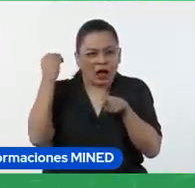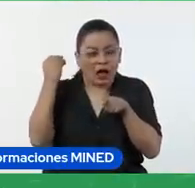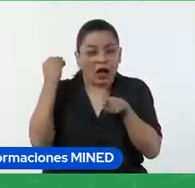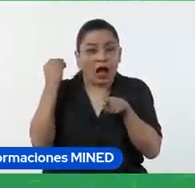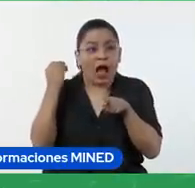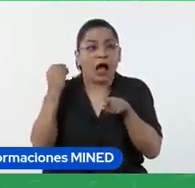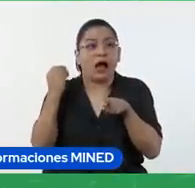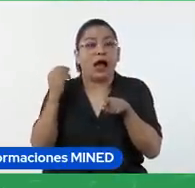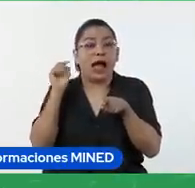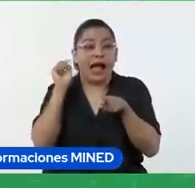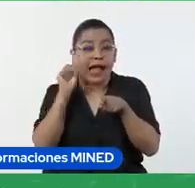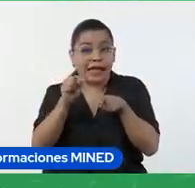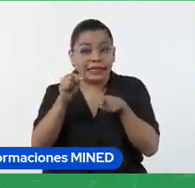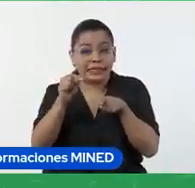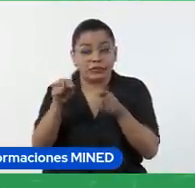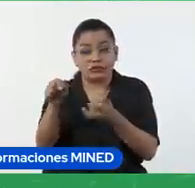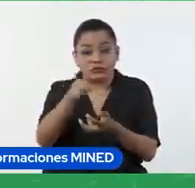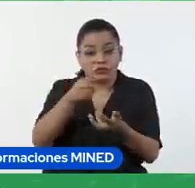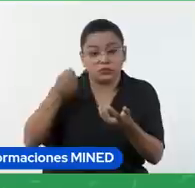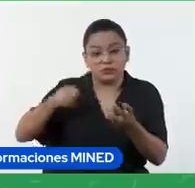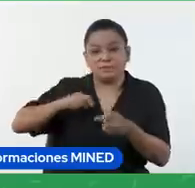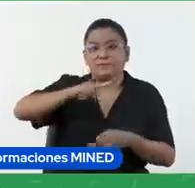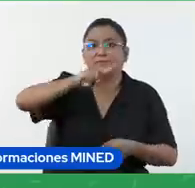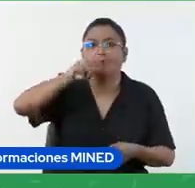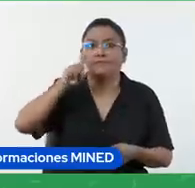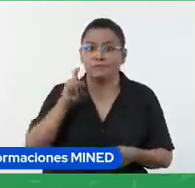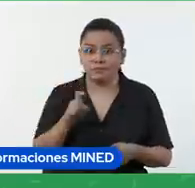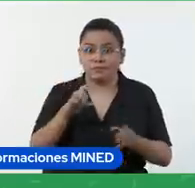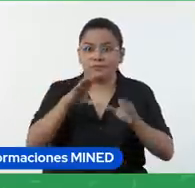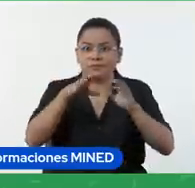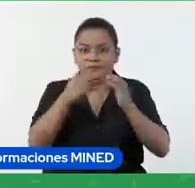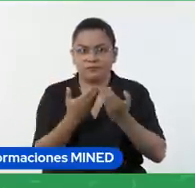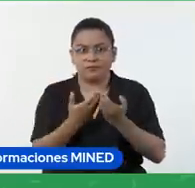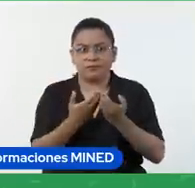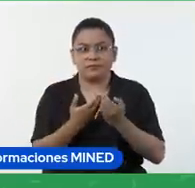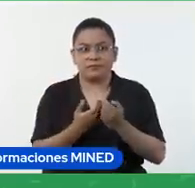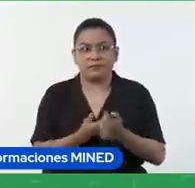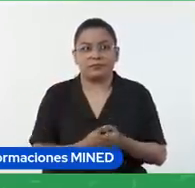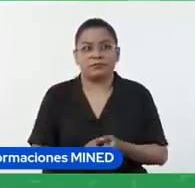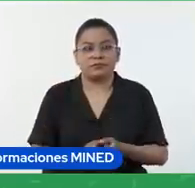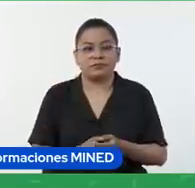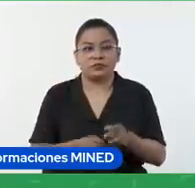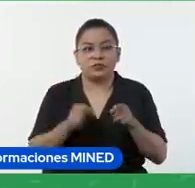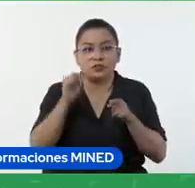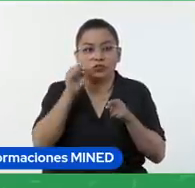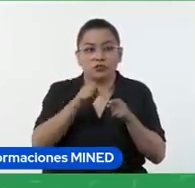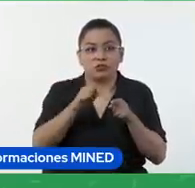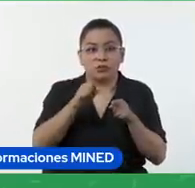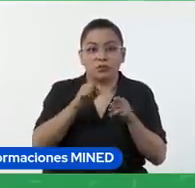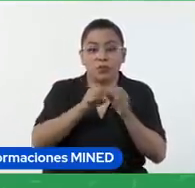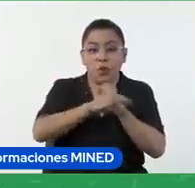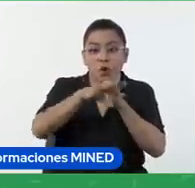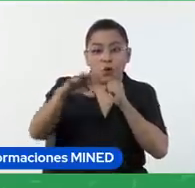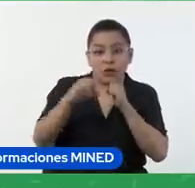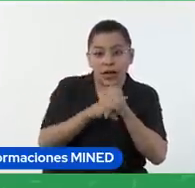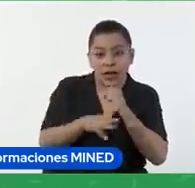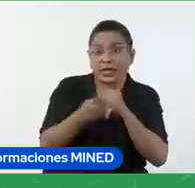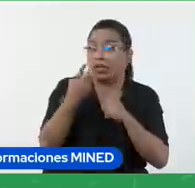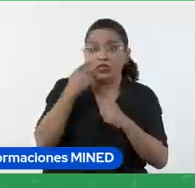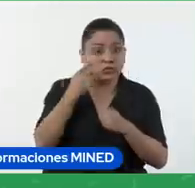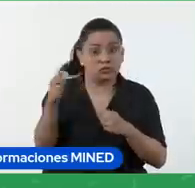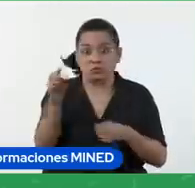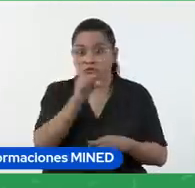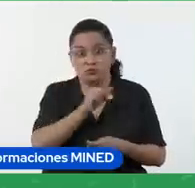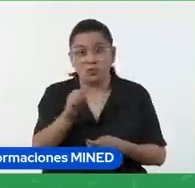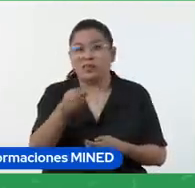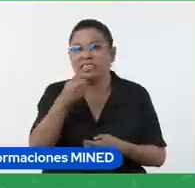pueden hacer preguntas de la clase y se da la opción de publicar de forma anónima a veces pasa que